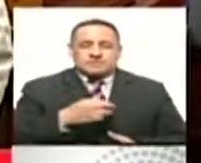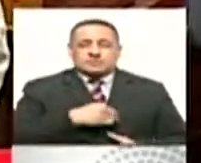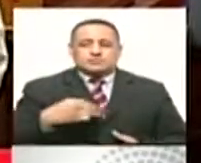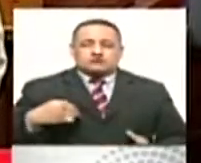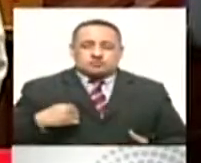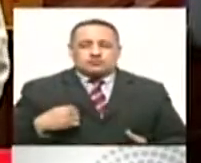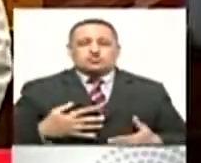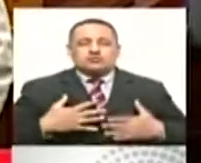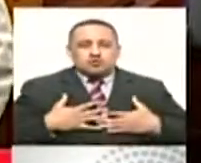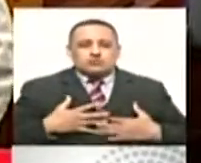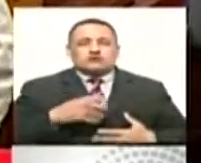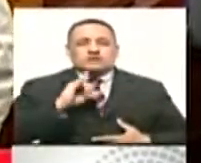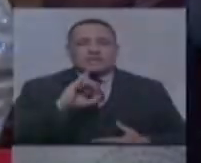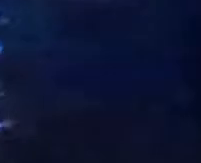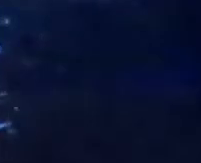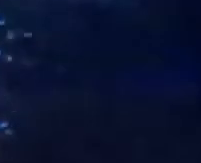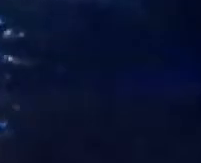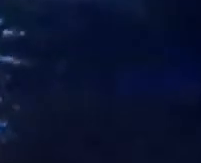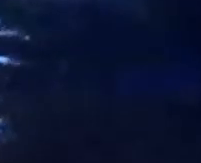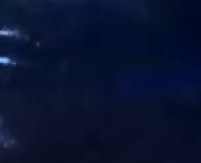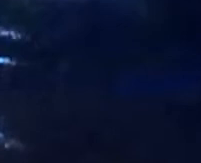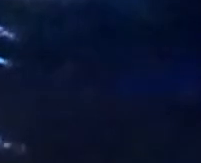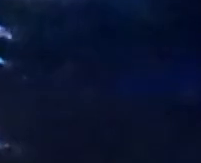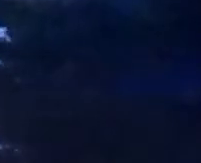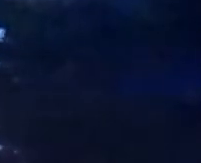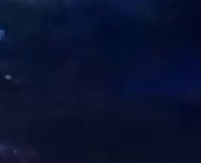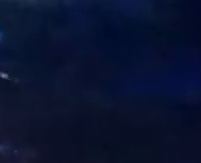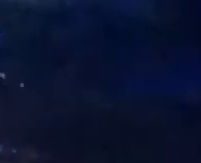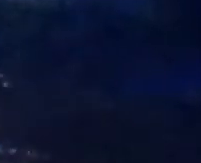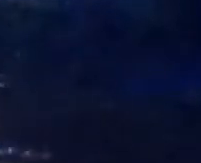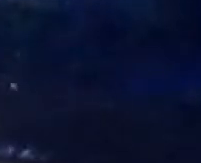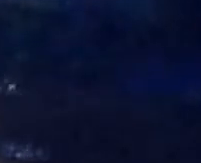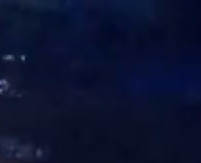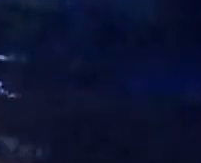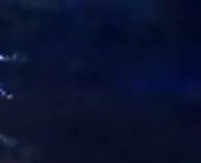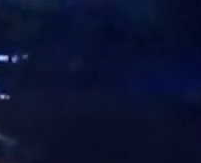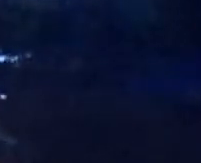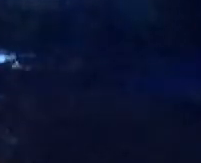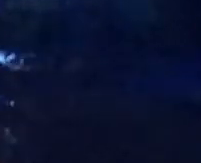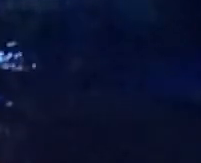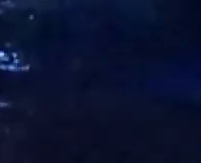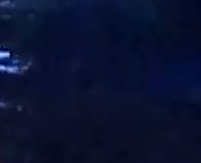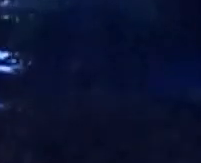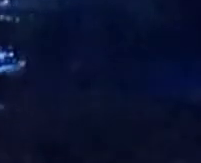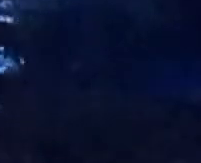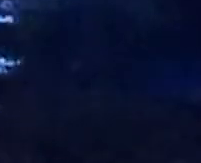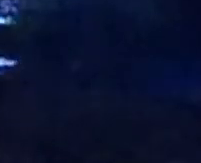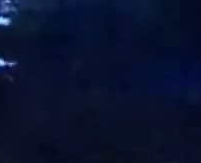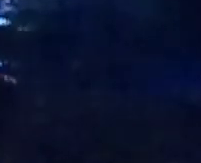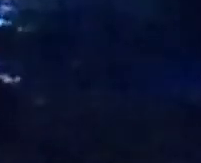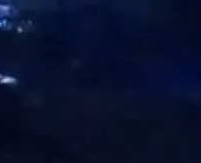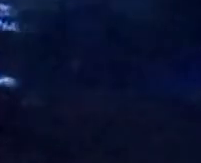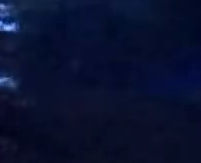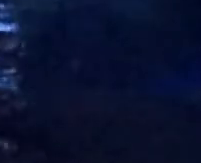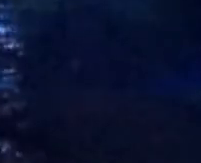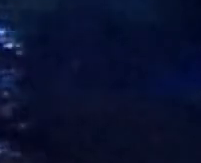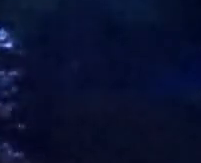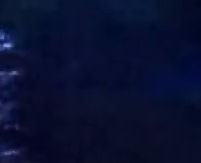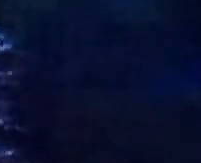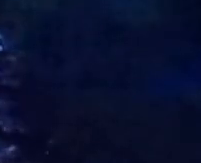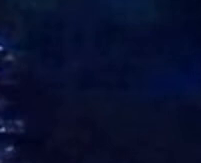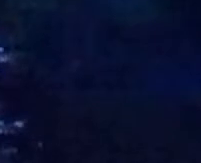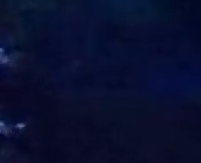muy buenas noches. Ha sido Yanis Senfi, especialista en Economía de la Salud y directora ejecutiva de la